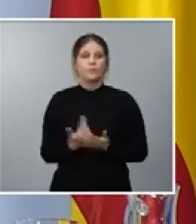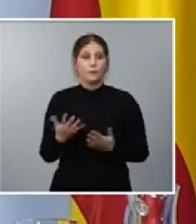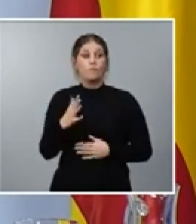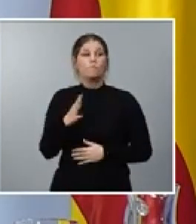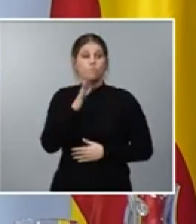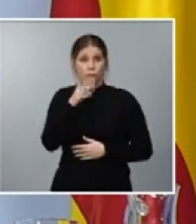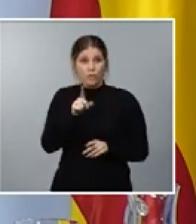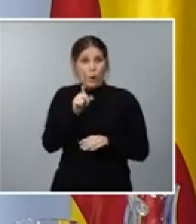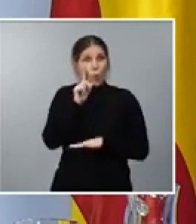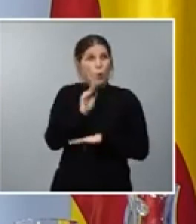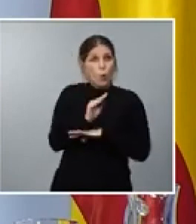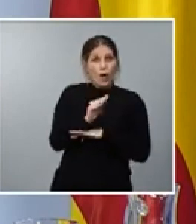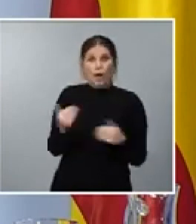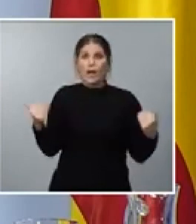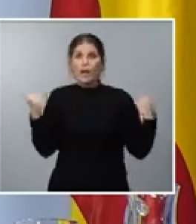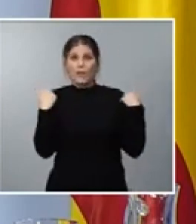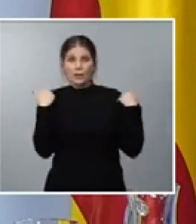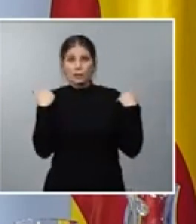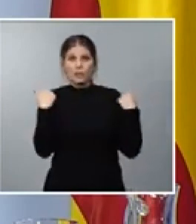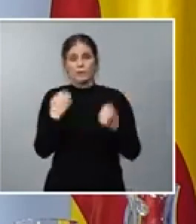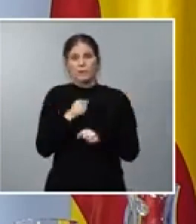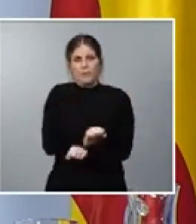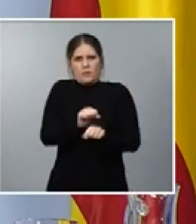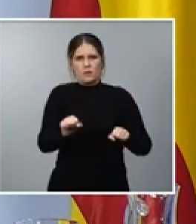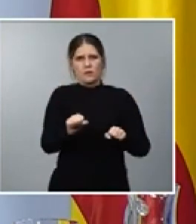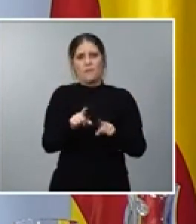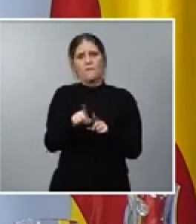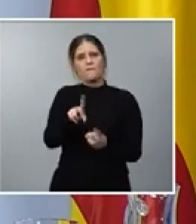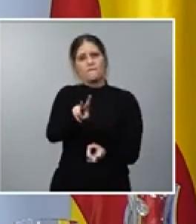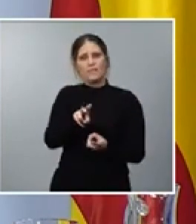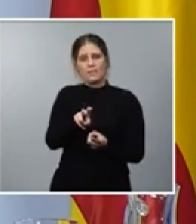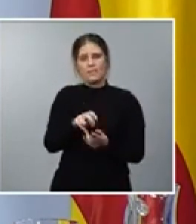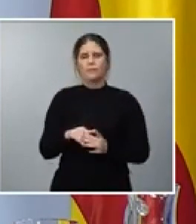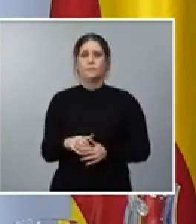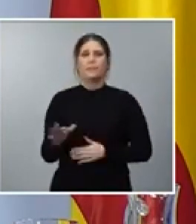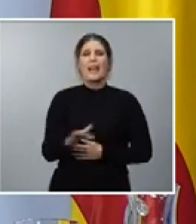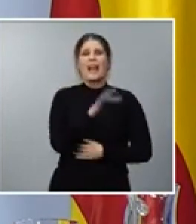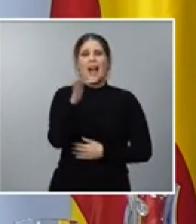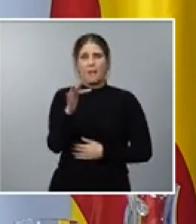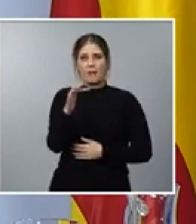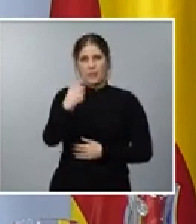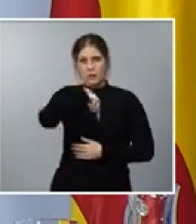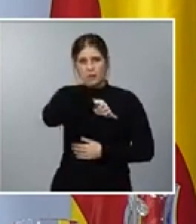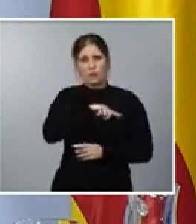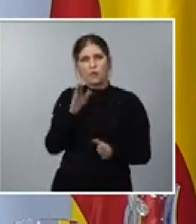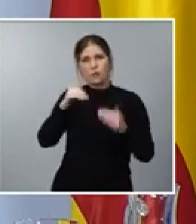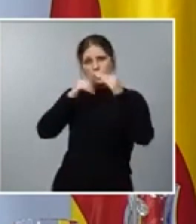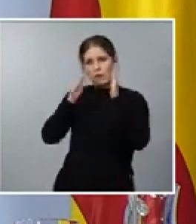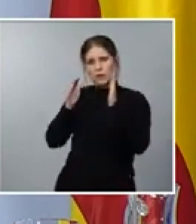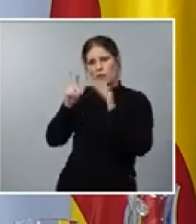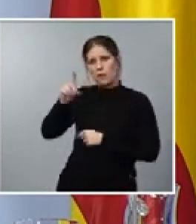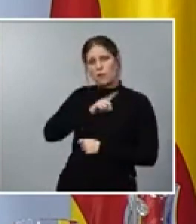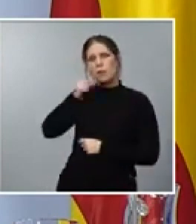y responsabilidad en esta consolidación fiscal que, además, atiende las recomendaciones de la Comisión Europea,